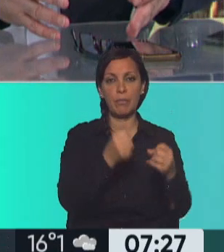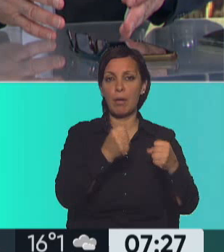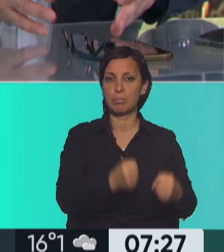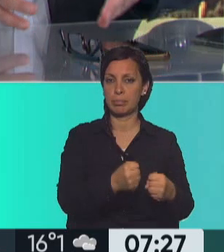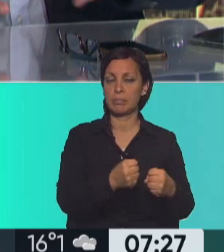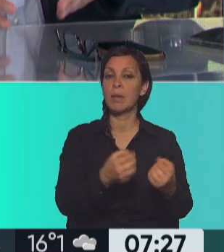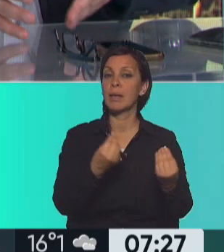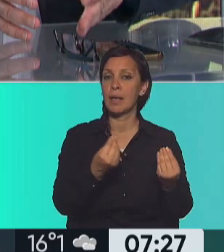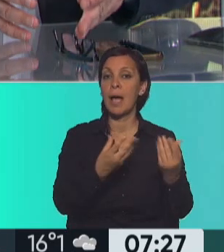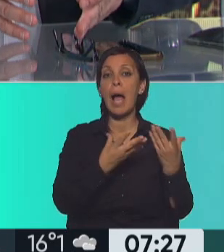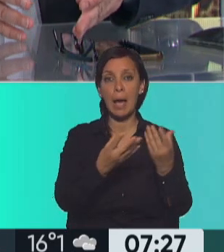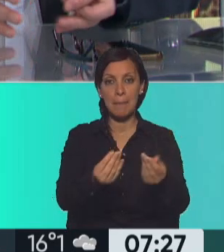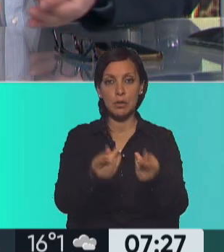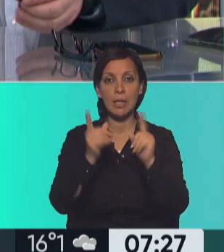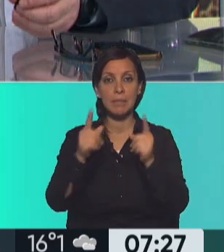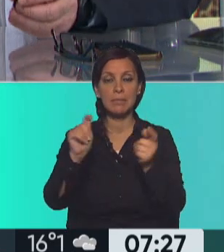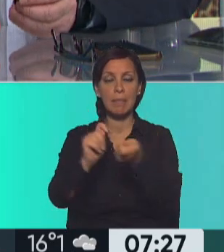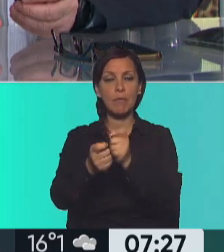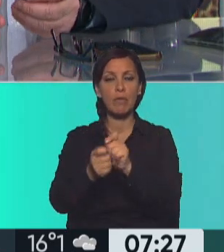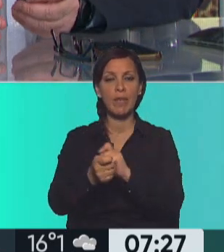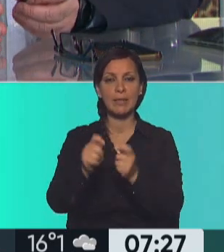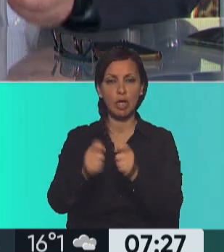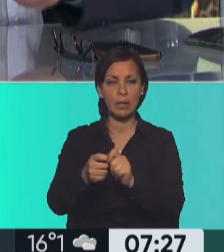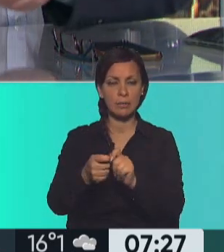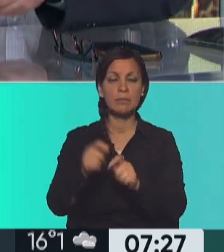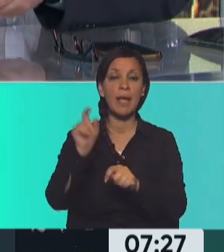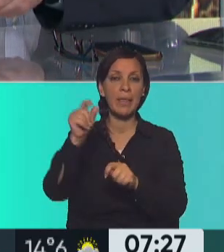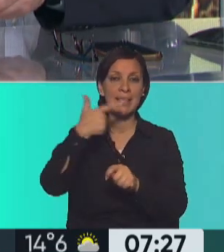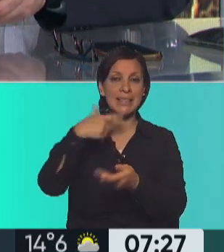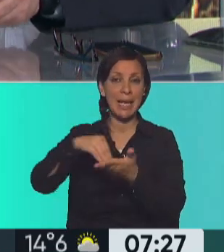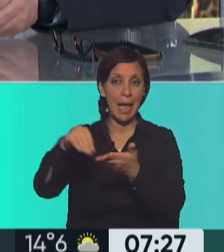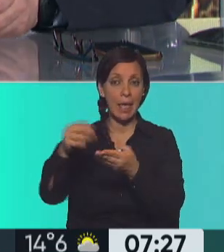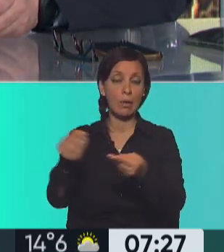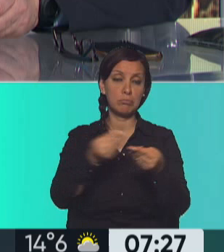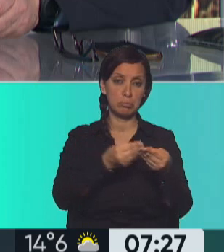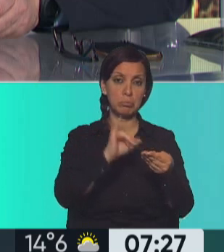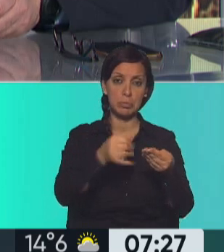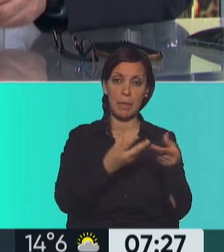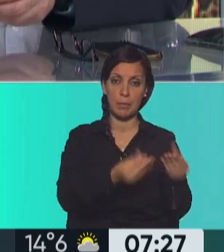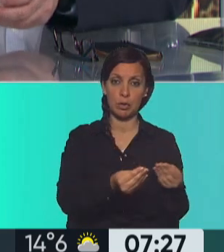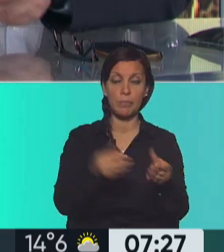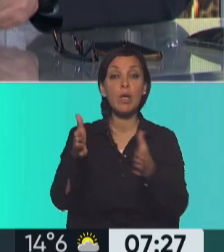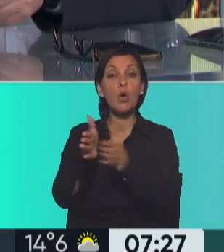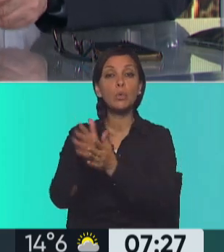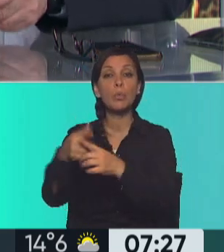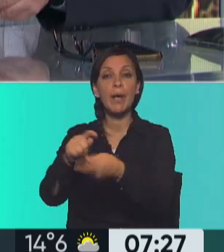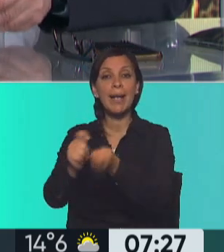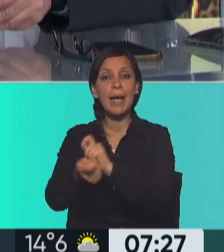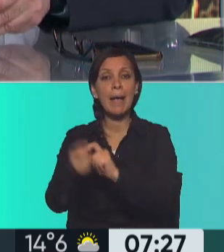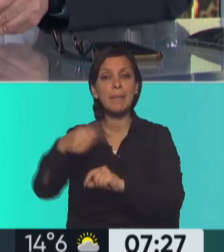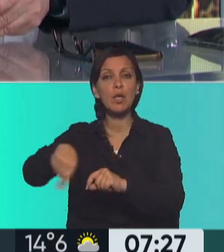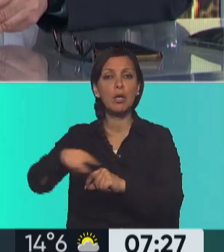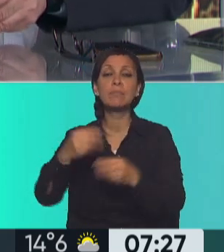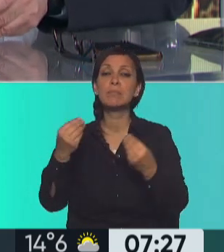acompañar las modificaciones que le hizo el Senado Nacional. ¿Qué hizo, juntos por el cambio? Mantenerse